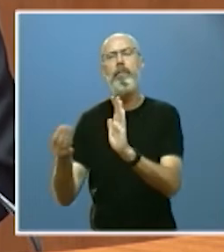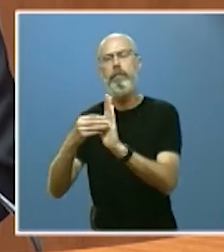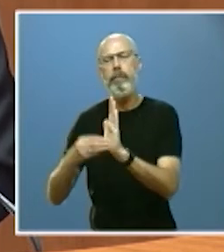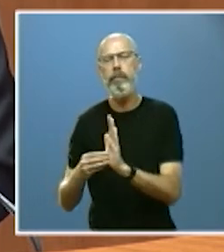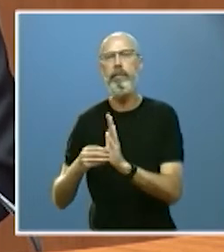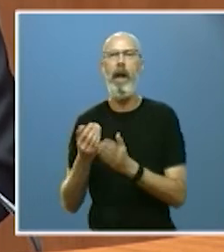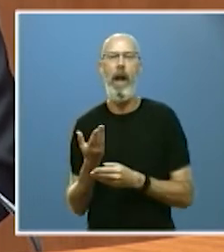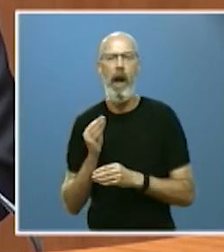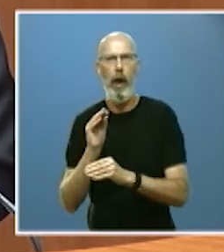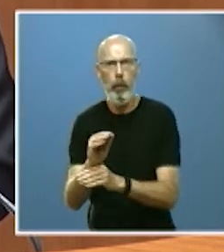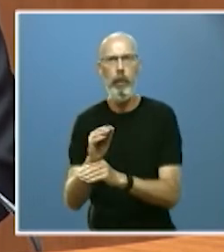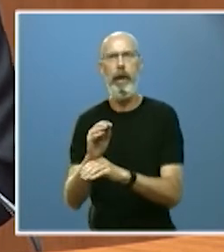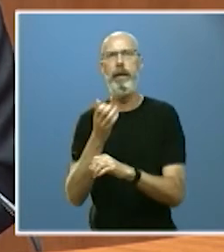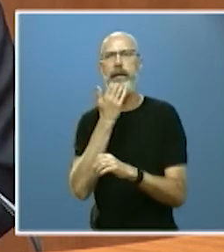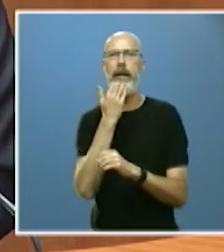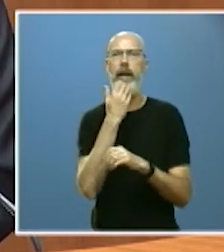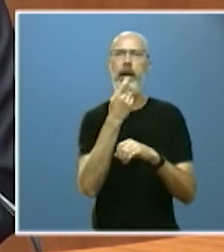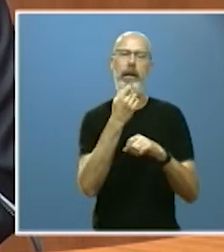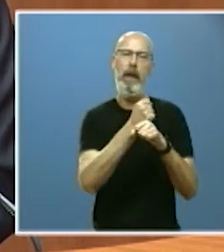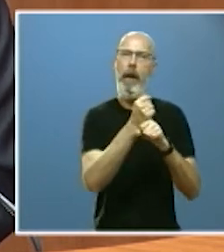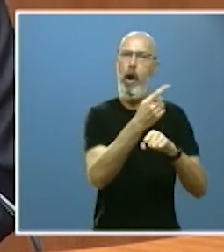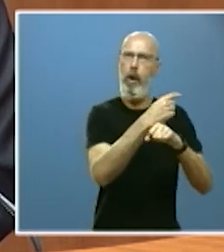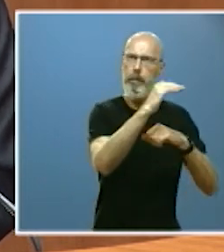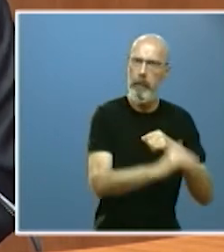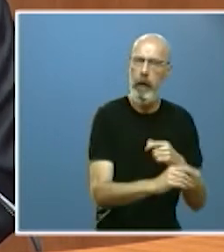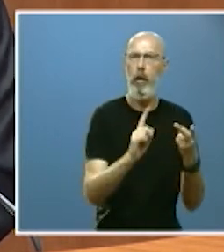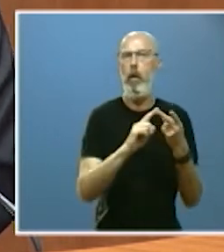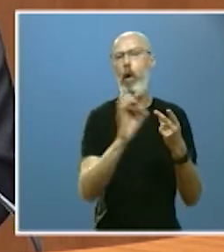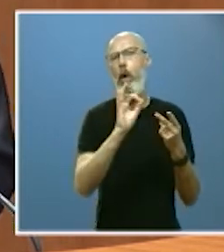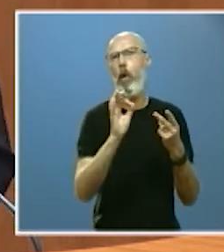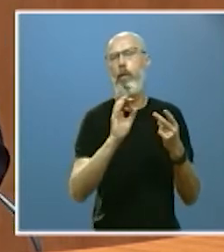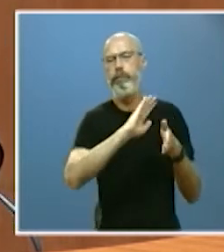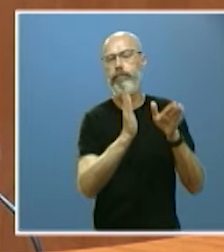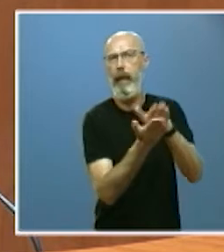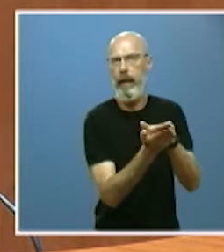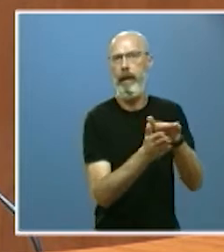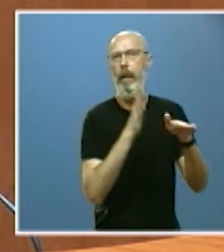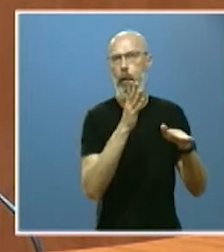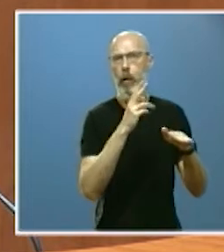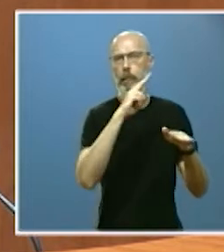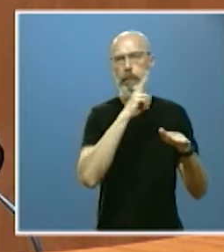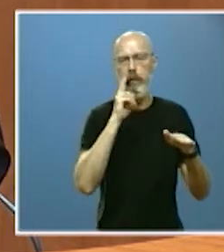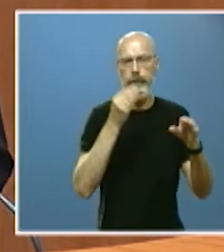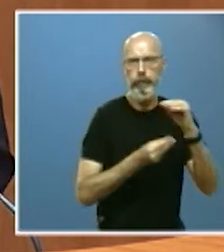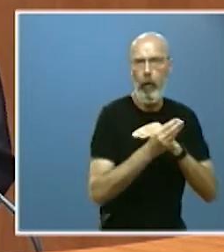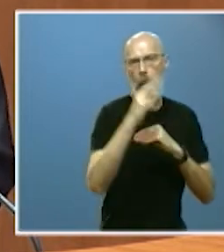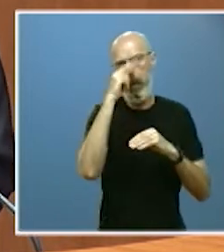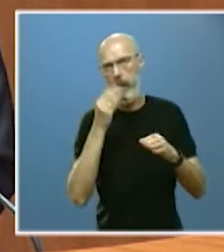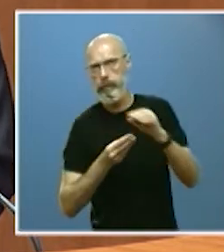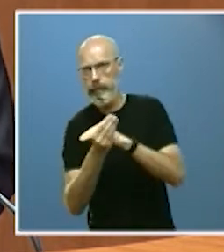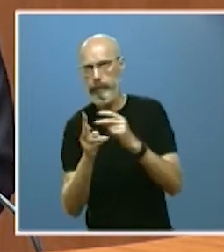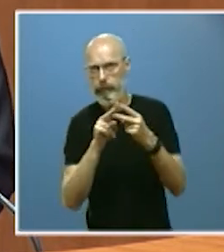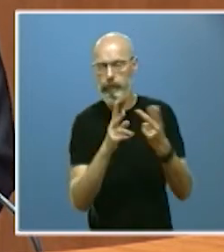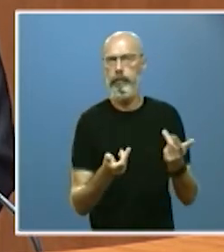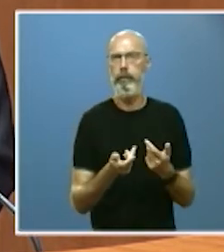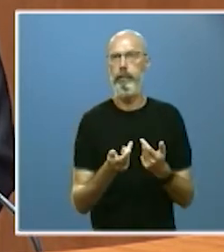de reducción de jornada o de excedencia por motivos relacionados con la maternidad o paternidad así como de grabaciones fiscales para las